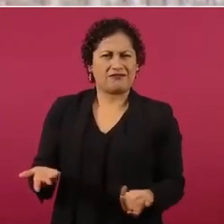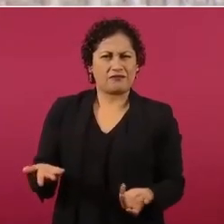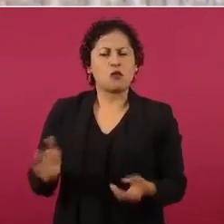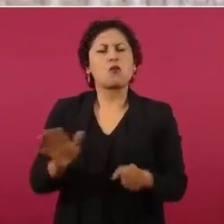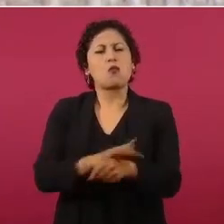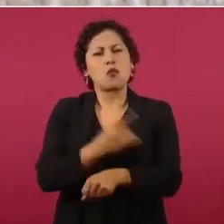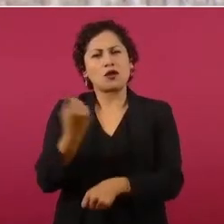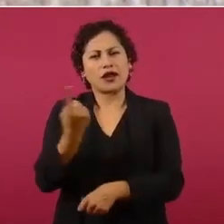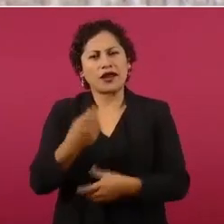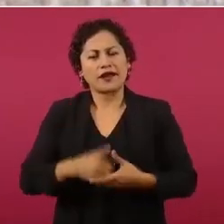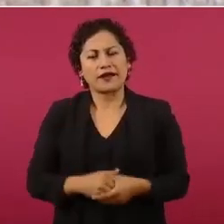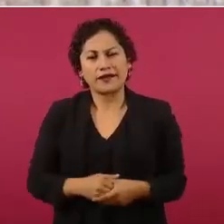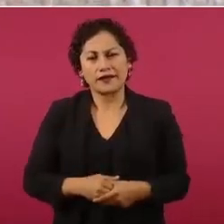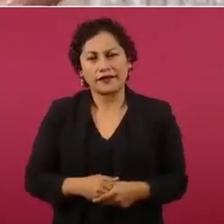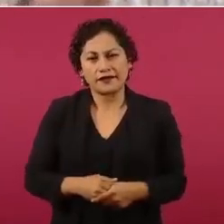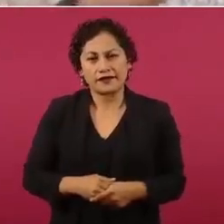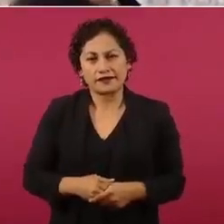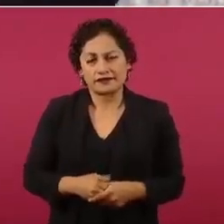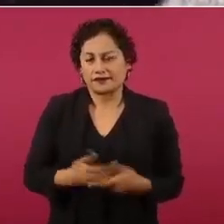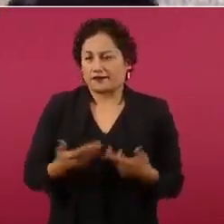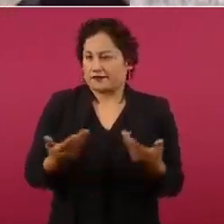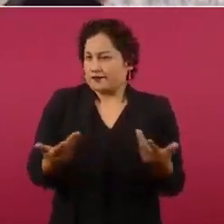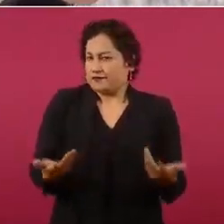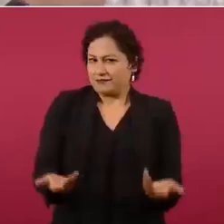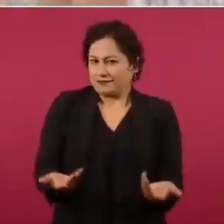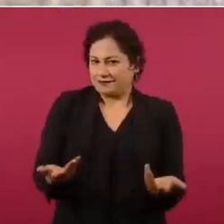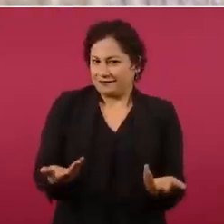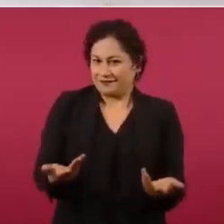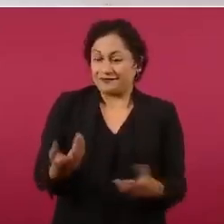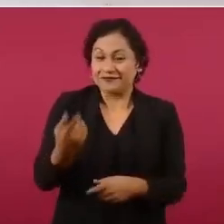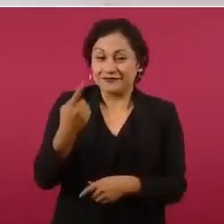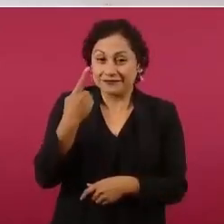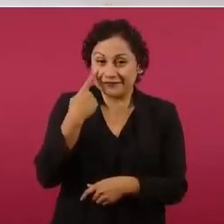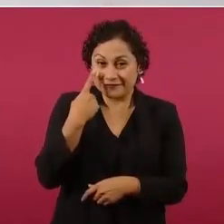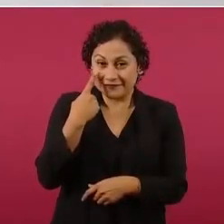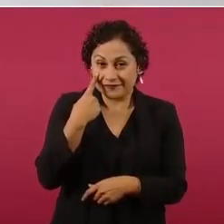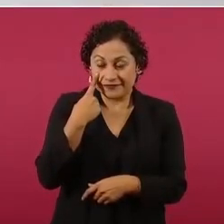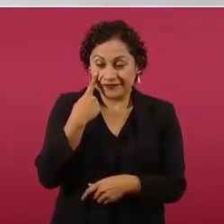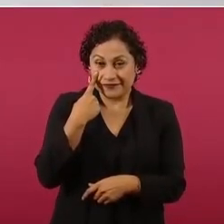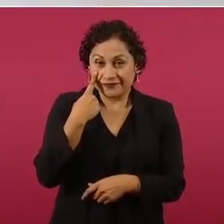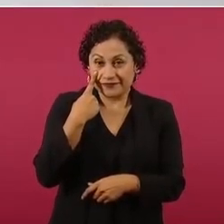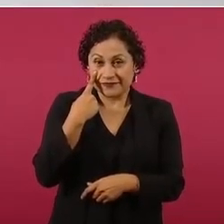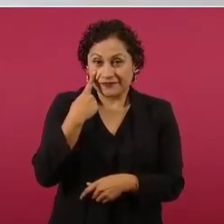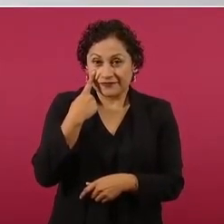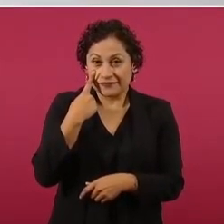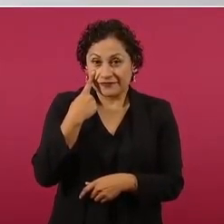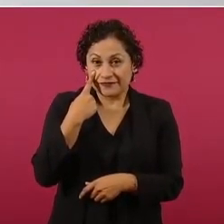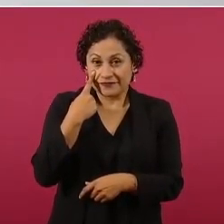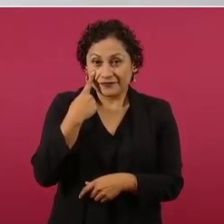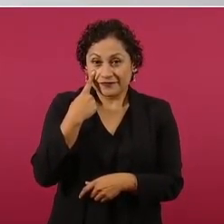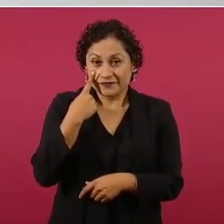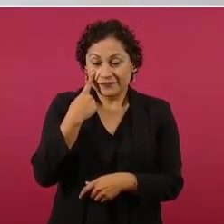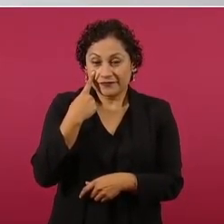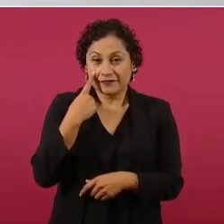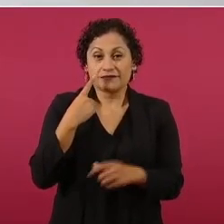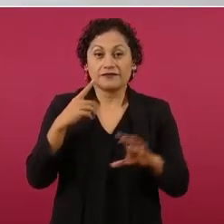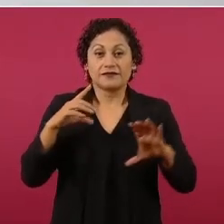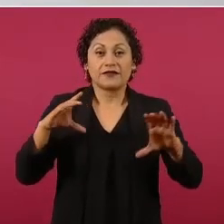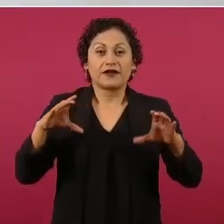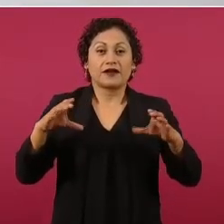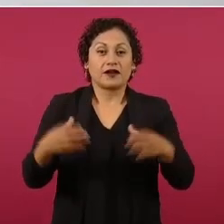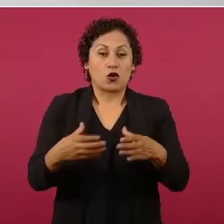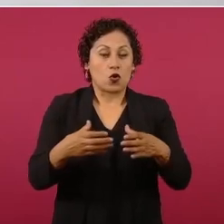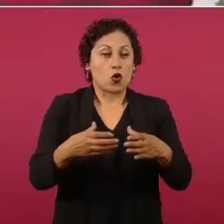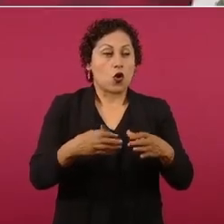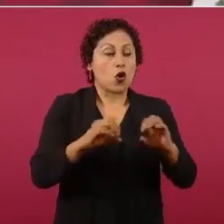¿Por qué vamos a tener 32 organismos para hacer elecciones si